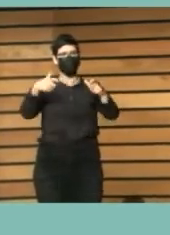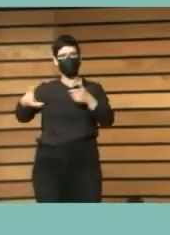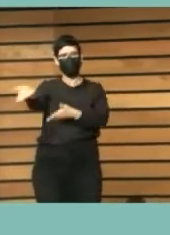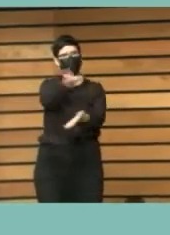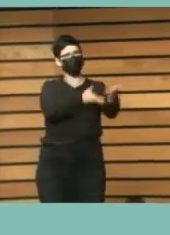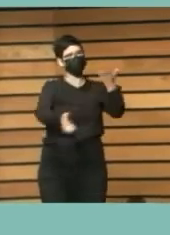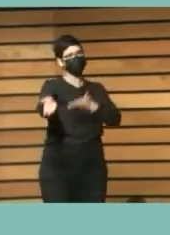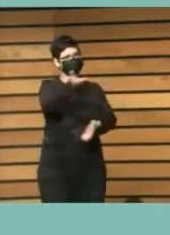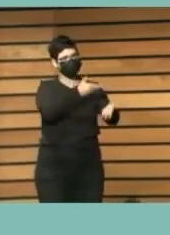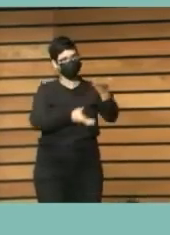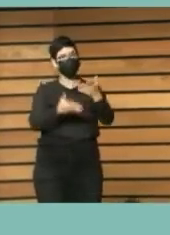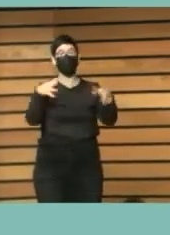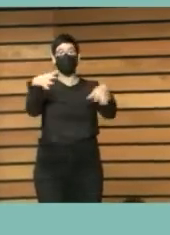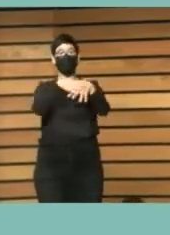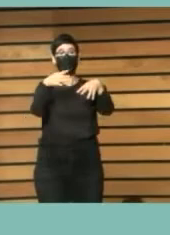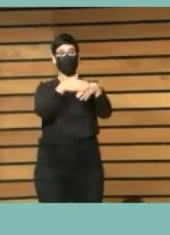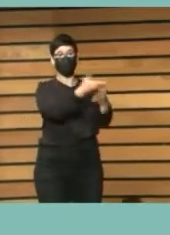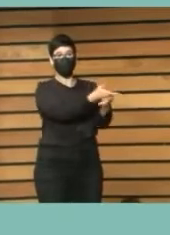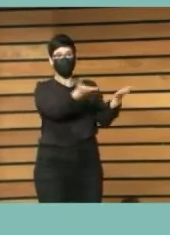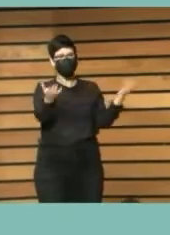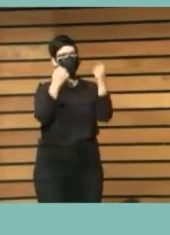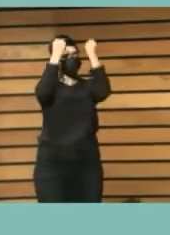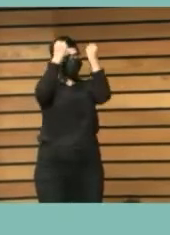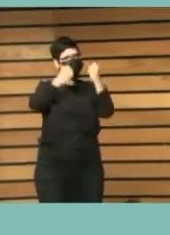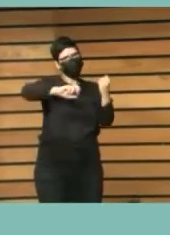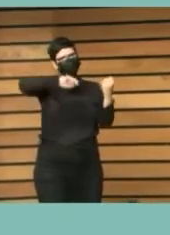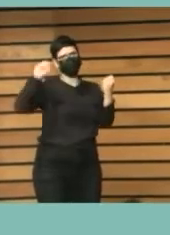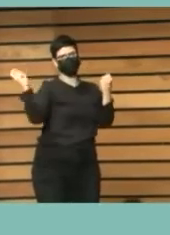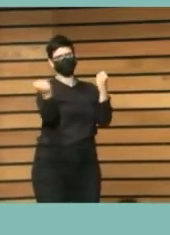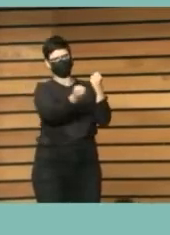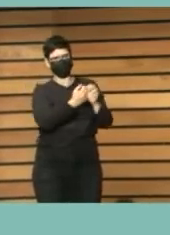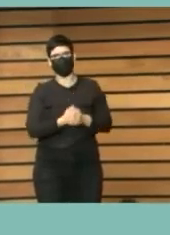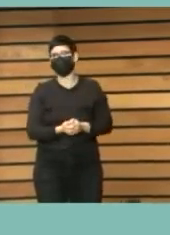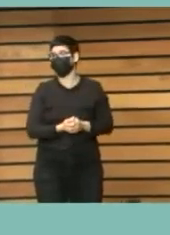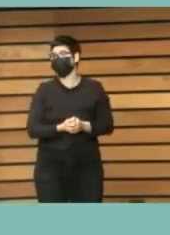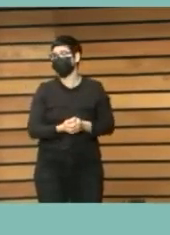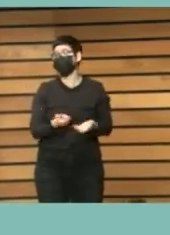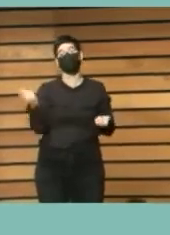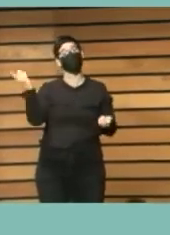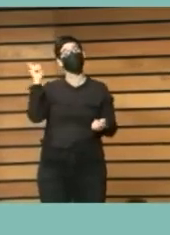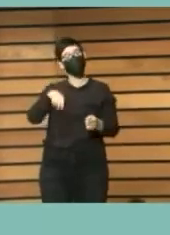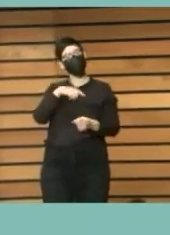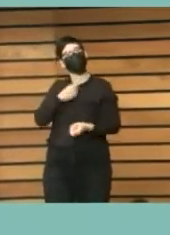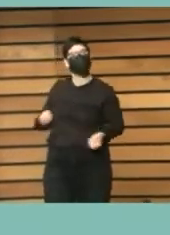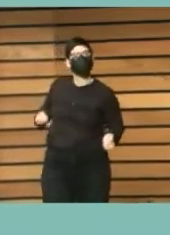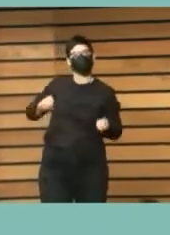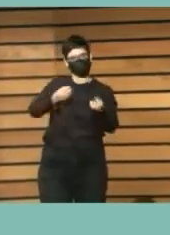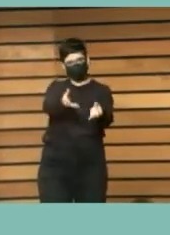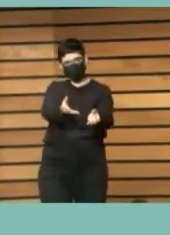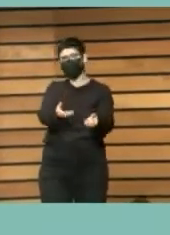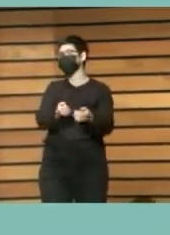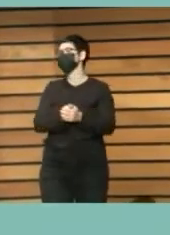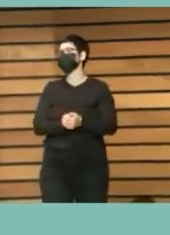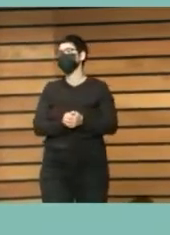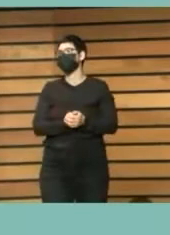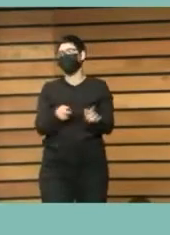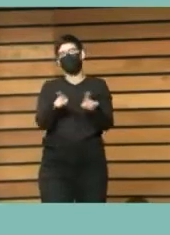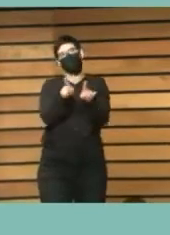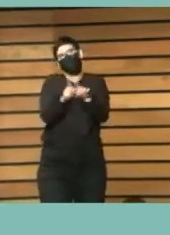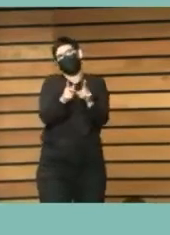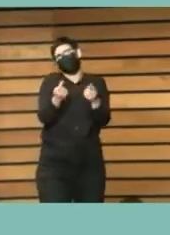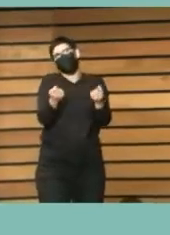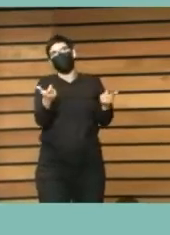colaboración en redes con otras instituciones también tengo que contar a modo